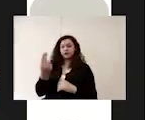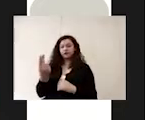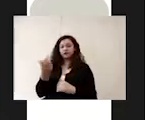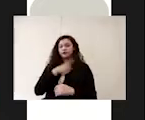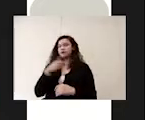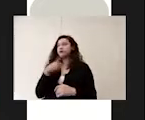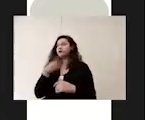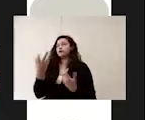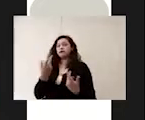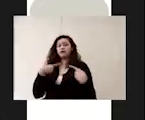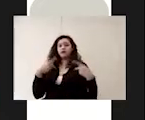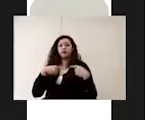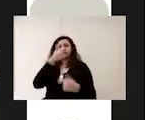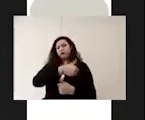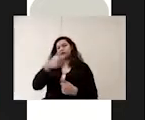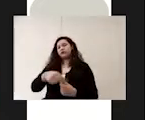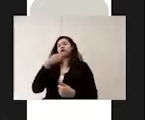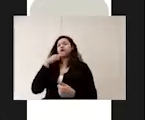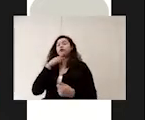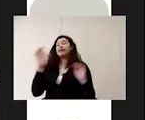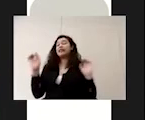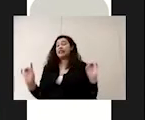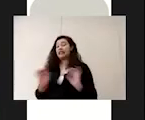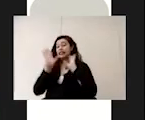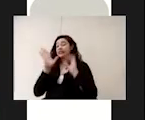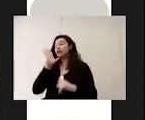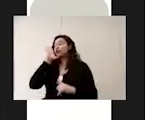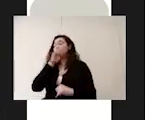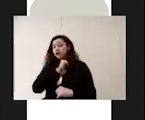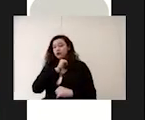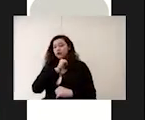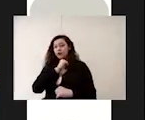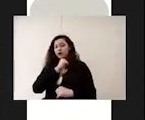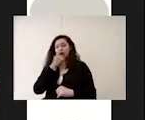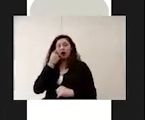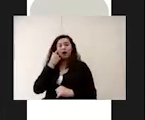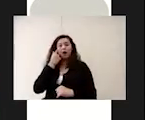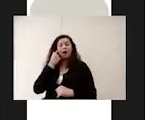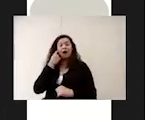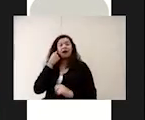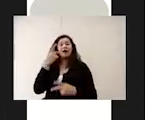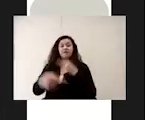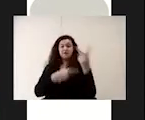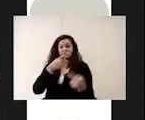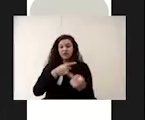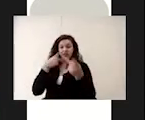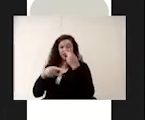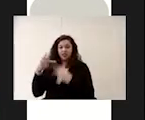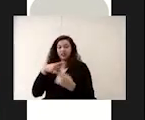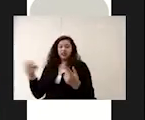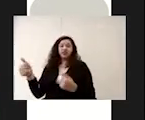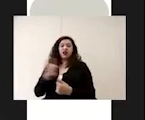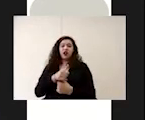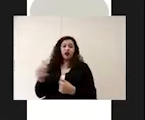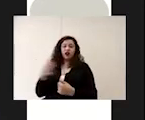ser de uso personal en el caso de que no se pueda que necesariamente tengan que prestárselos o intercambiarlos se deben